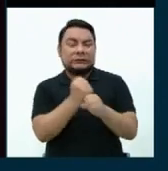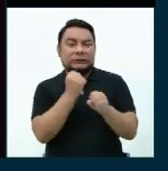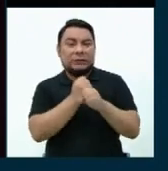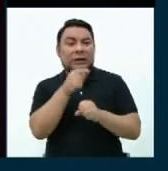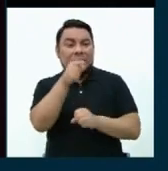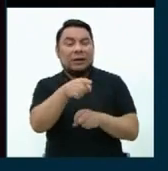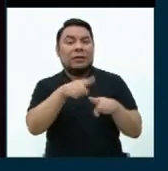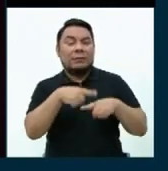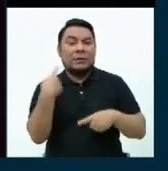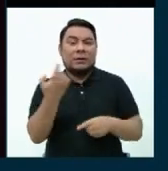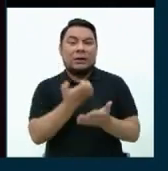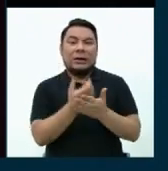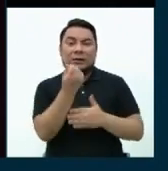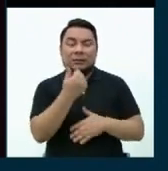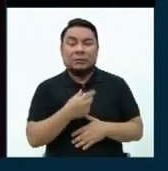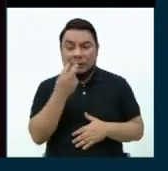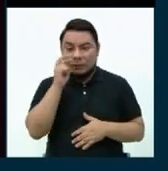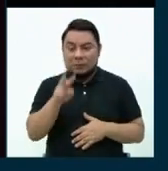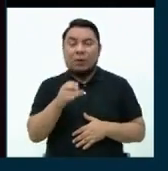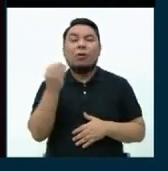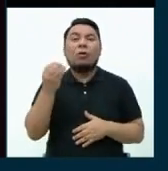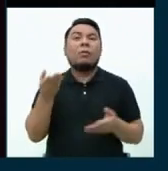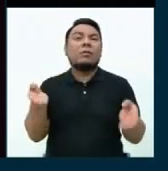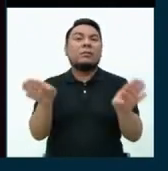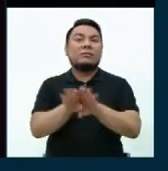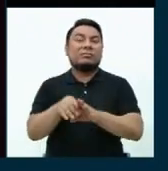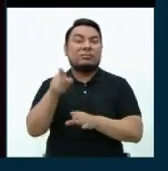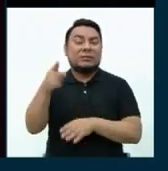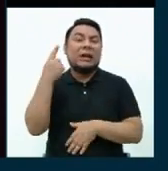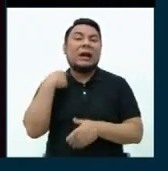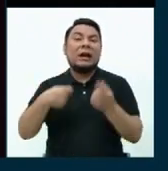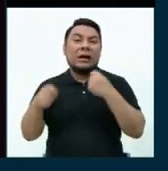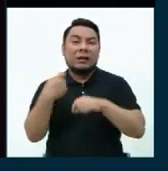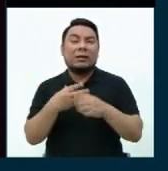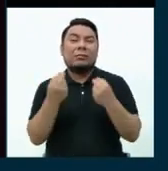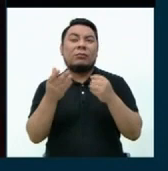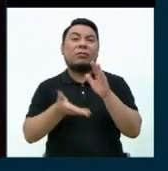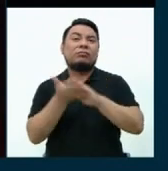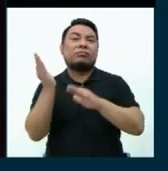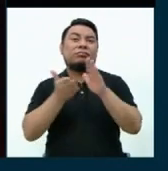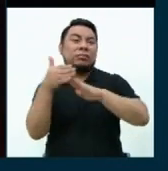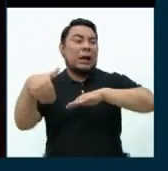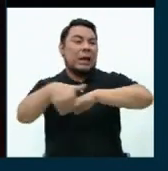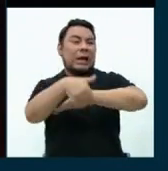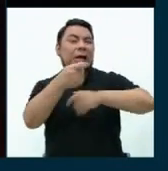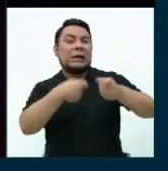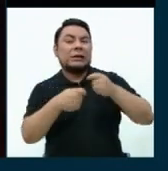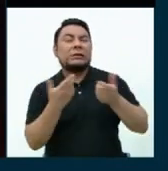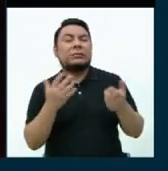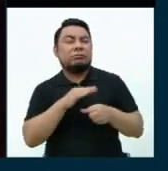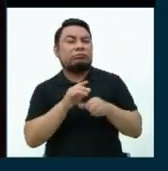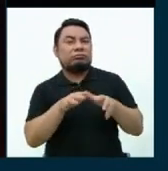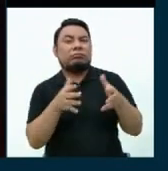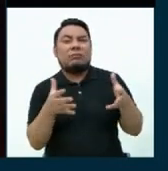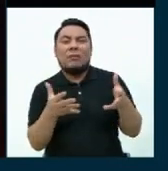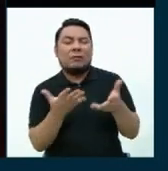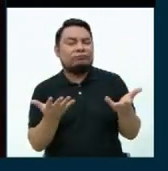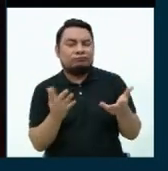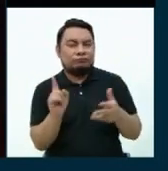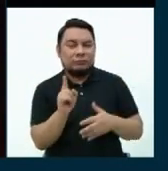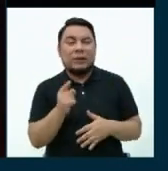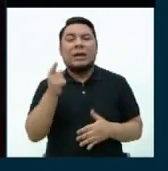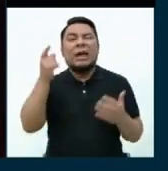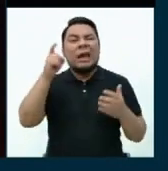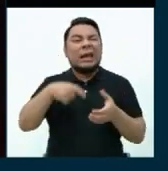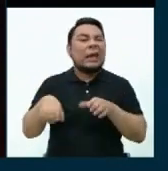economía. Hemos visto cómo se ha cerrado Gamarra, cómo han salido más ambulantes en lo que ha generado esta pandemia. Lo que tenemos